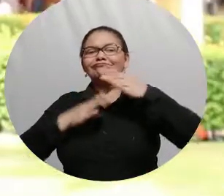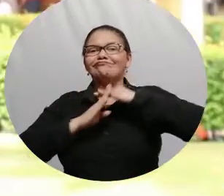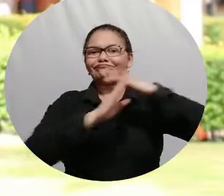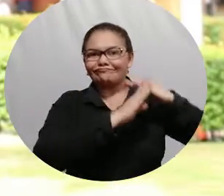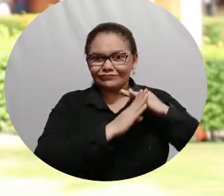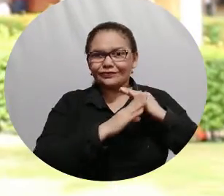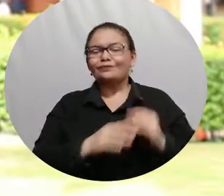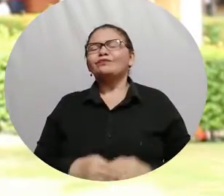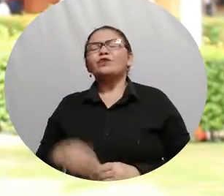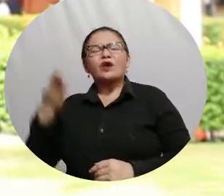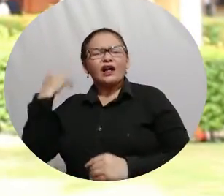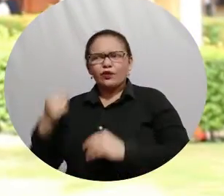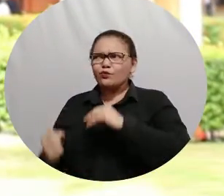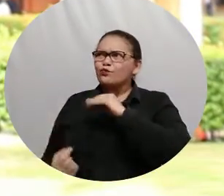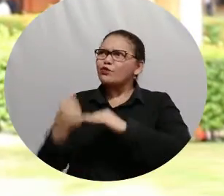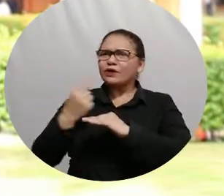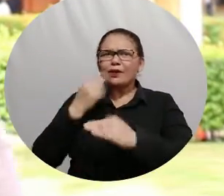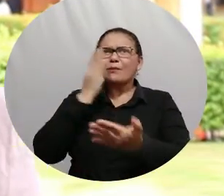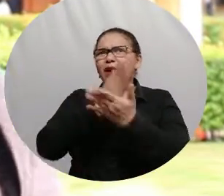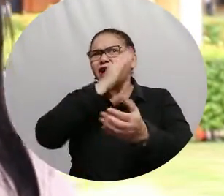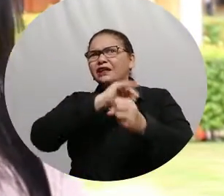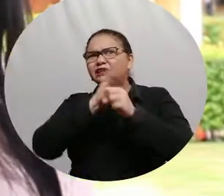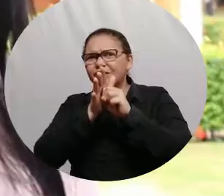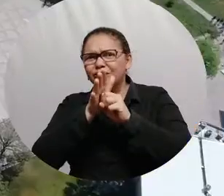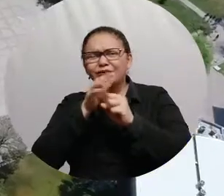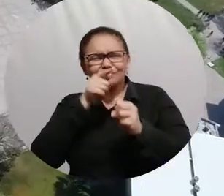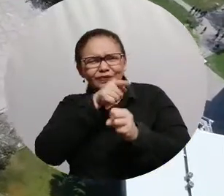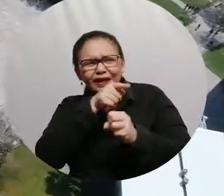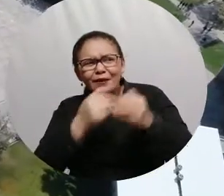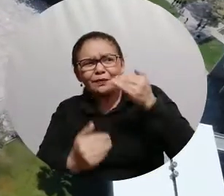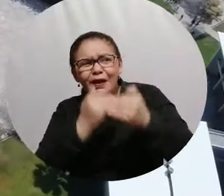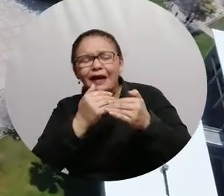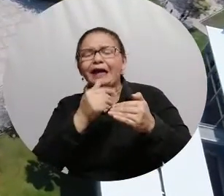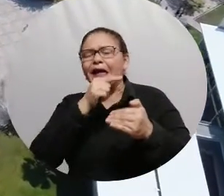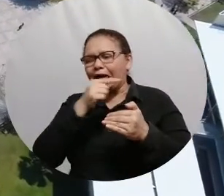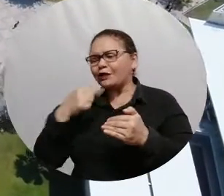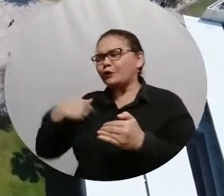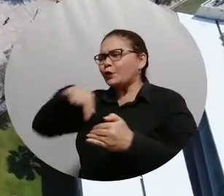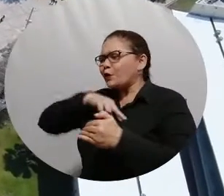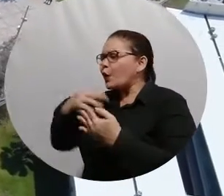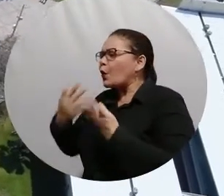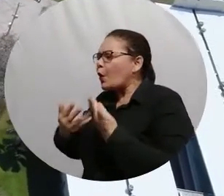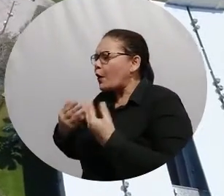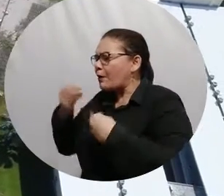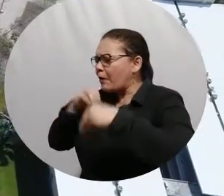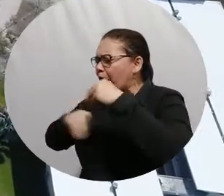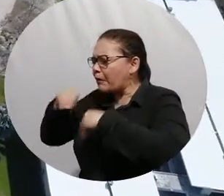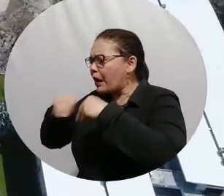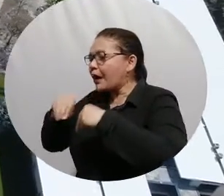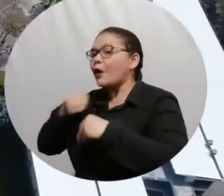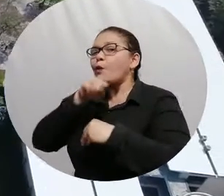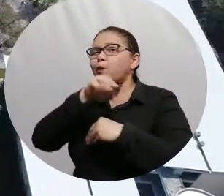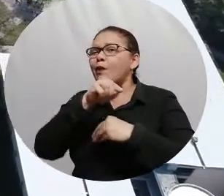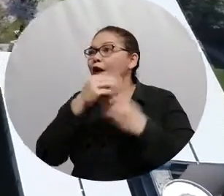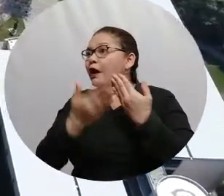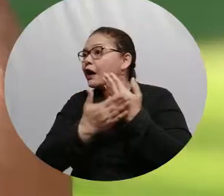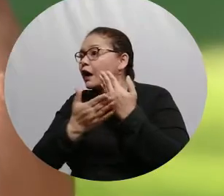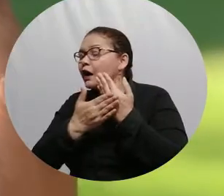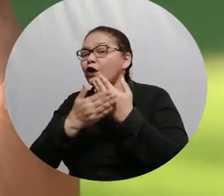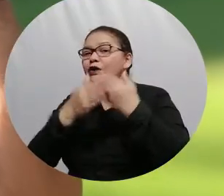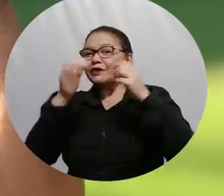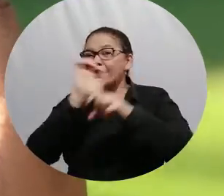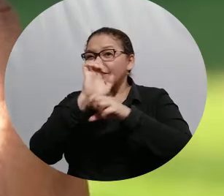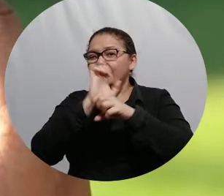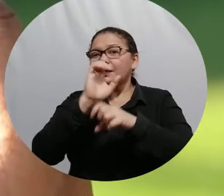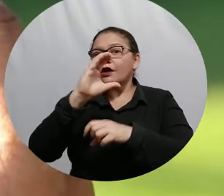pasado, cuando arrancó todo lo de la pandemia por COVID-19. A mitad de año se abrió la convocatoria de Fonciencias y se